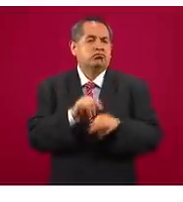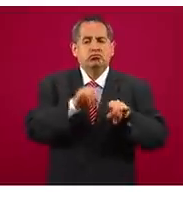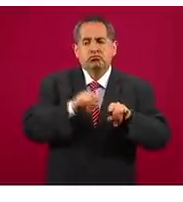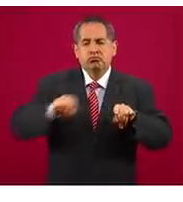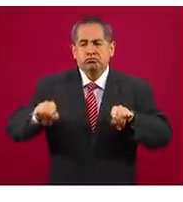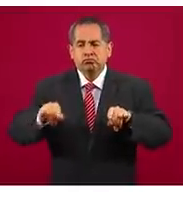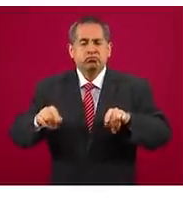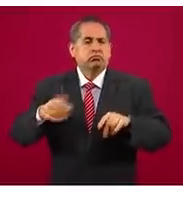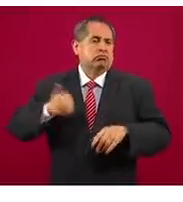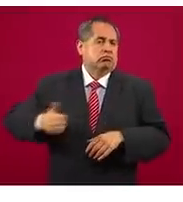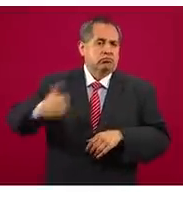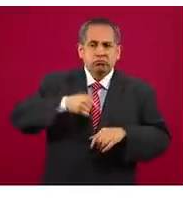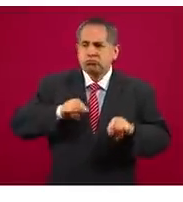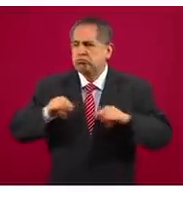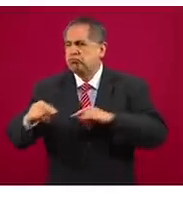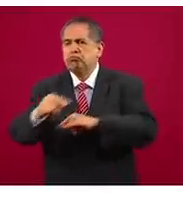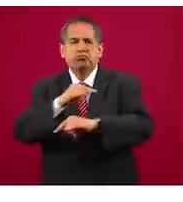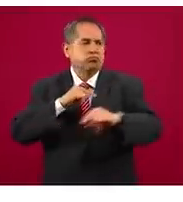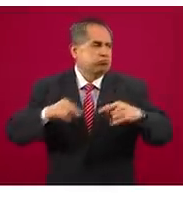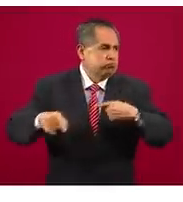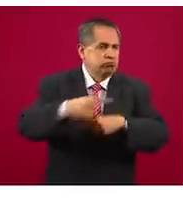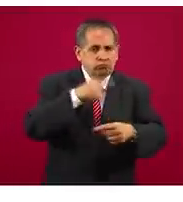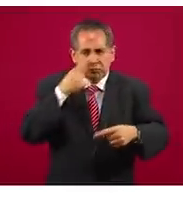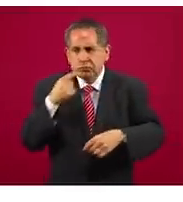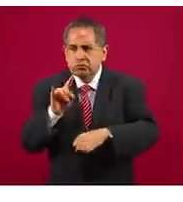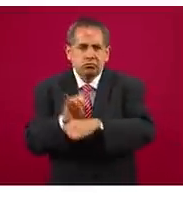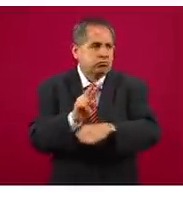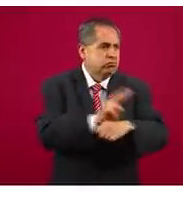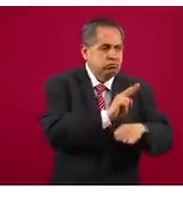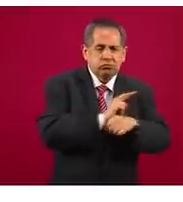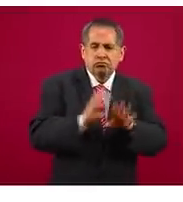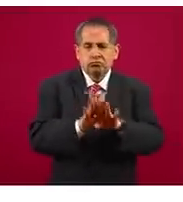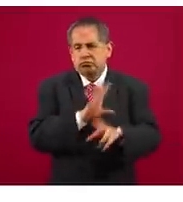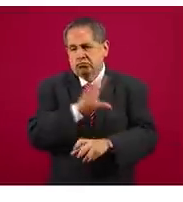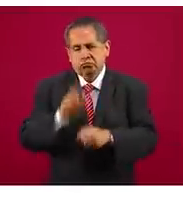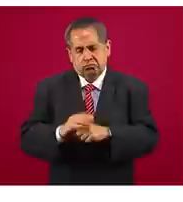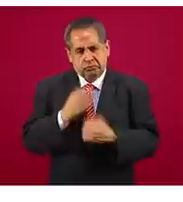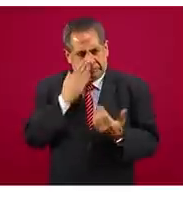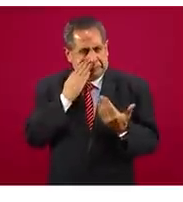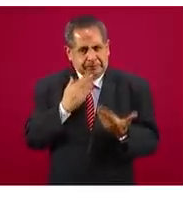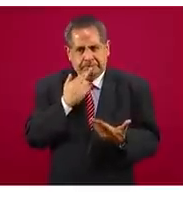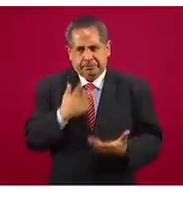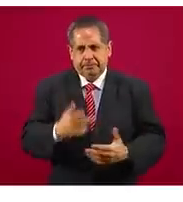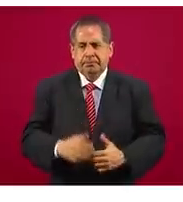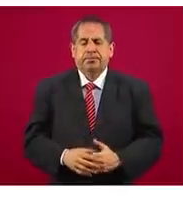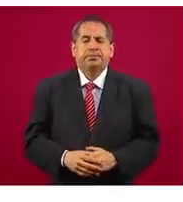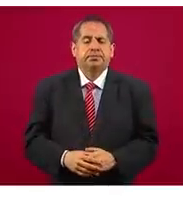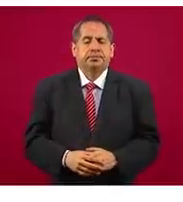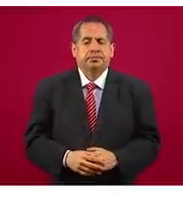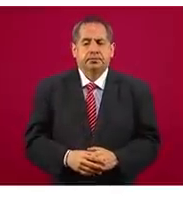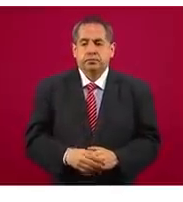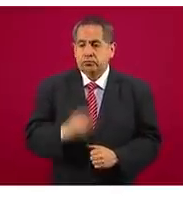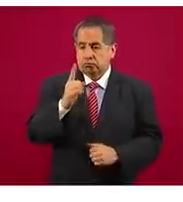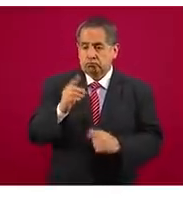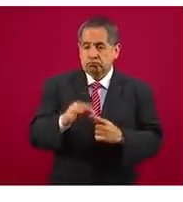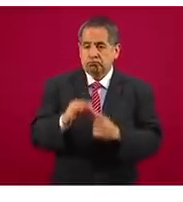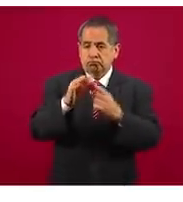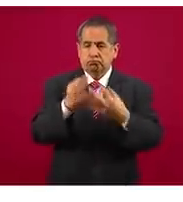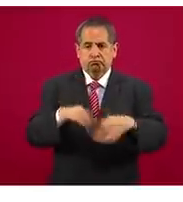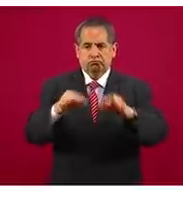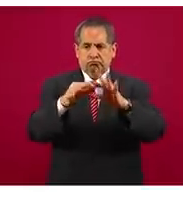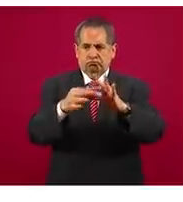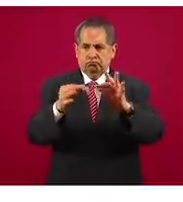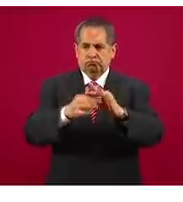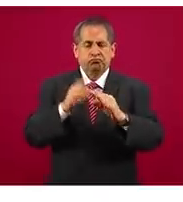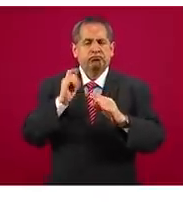todos los integrantes de la Guardia Nacional. Adelante. Aquí quiero resaltar el trabajo que